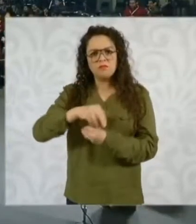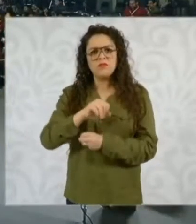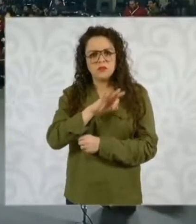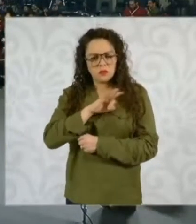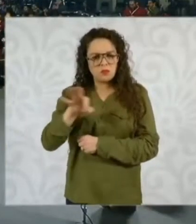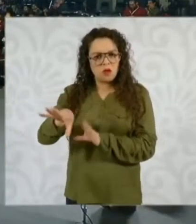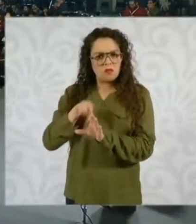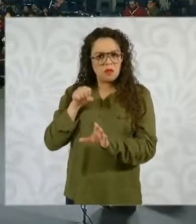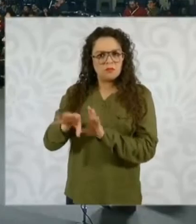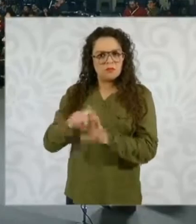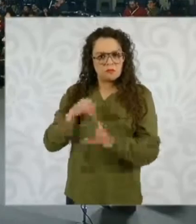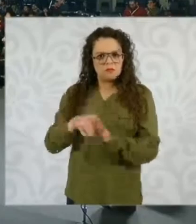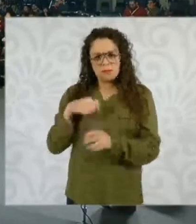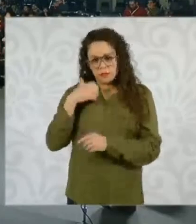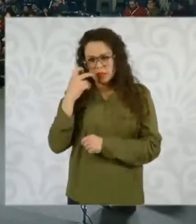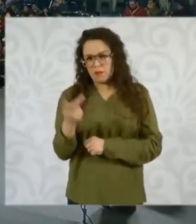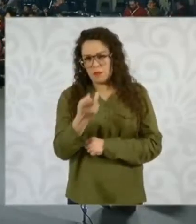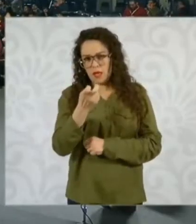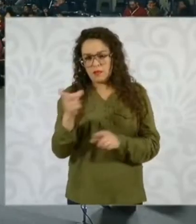comentar algo?